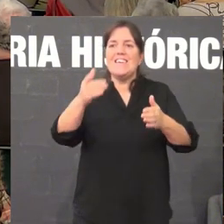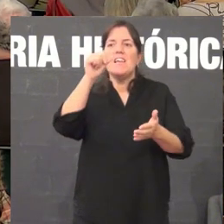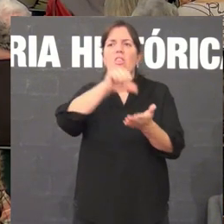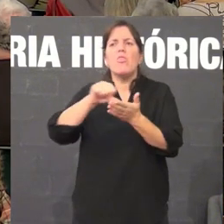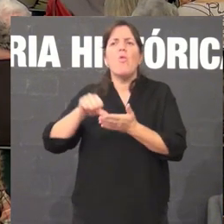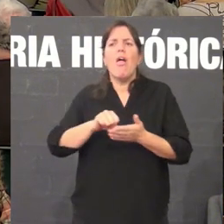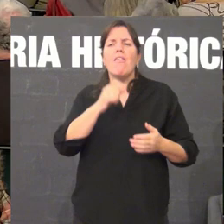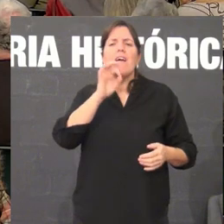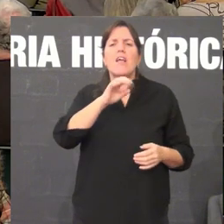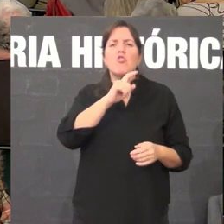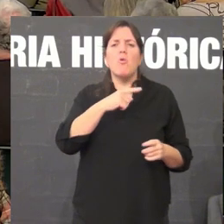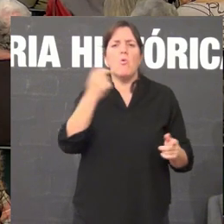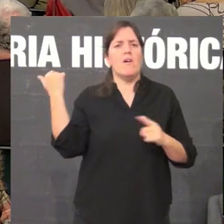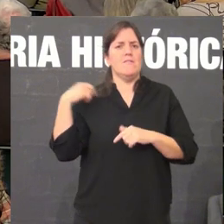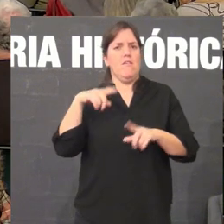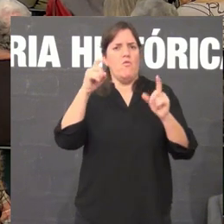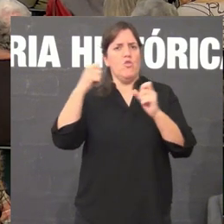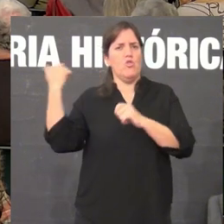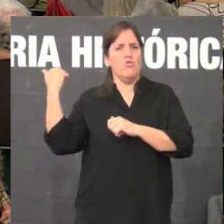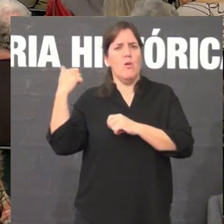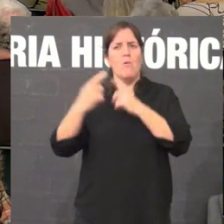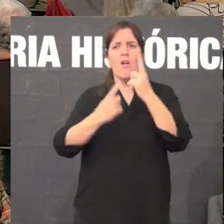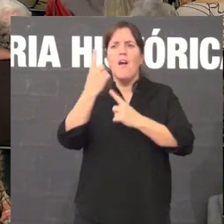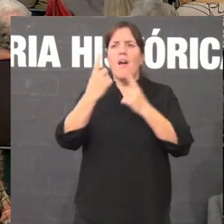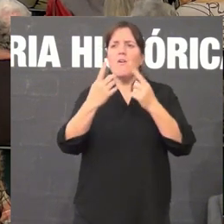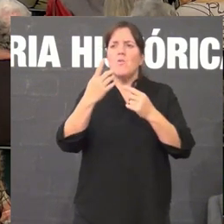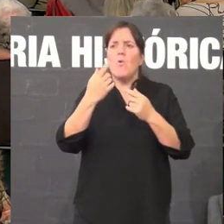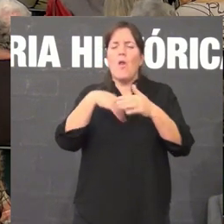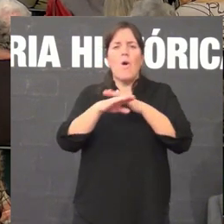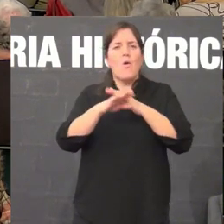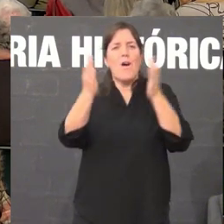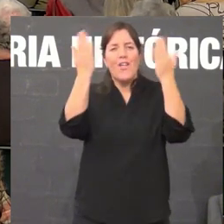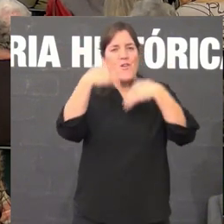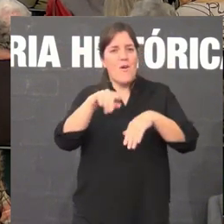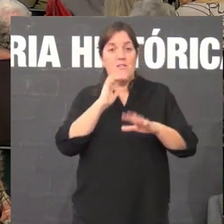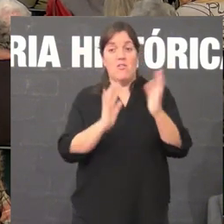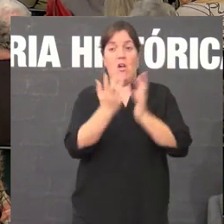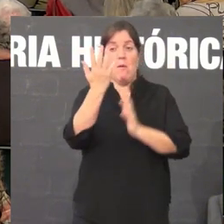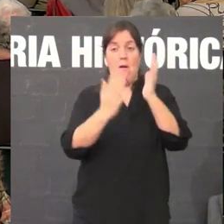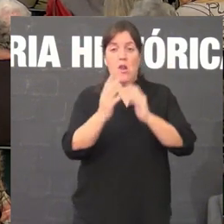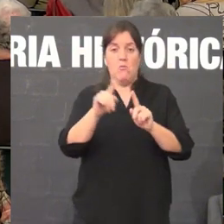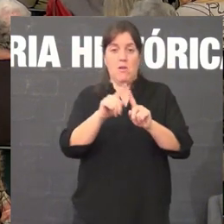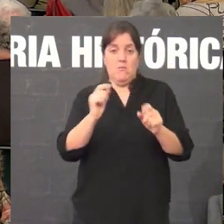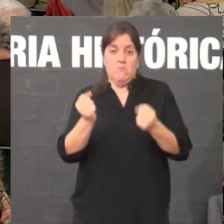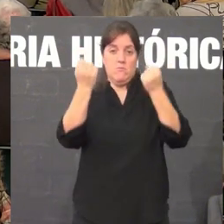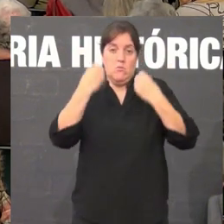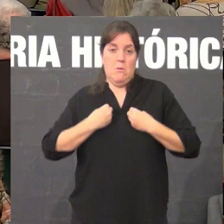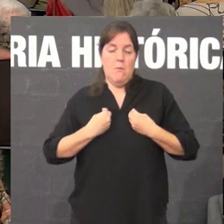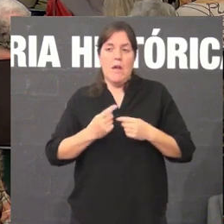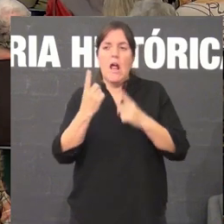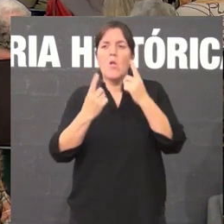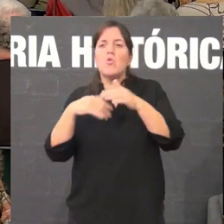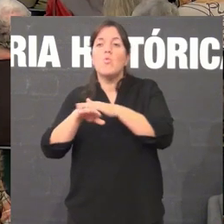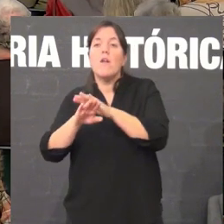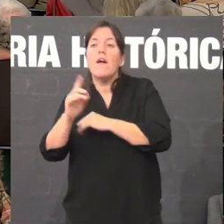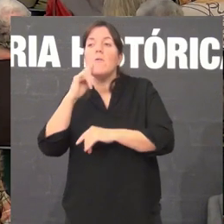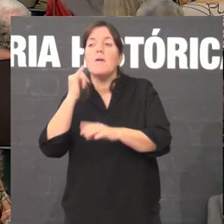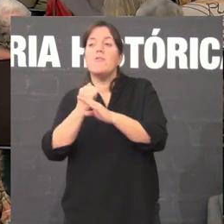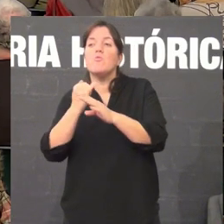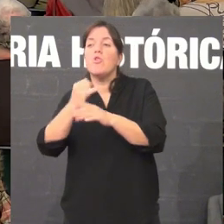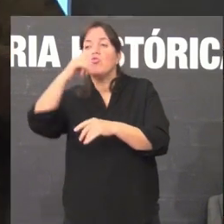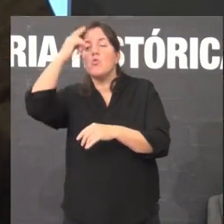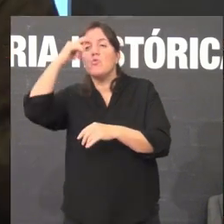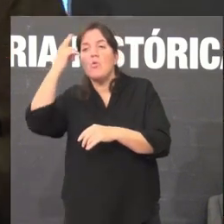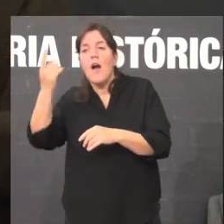en fin, moita xente queimou o material que tiña para poder sobrevivir. Noutros guardaron-o e non houbas institucións culturais